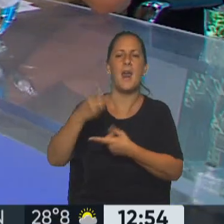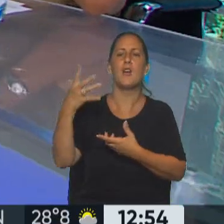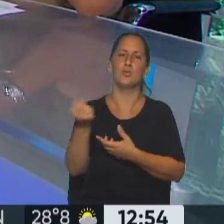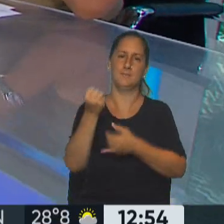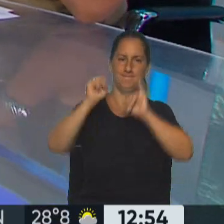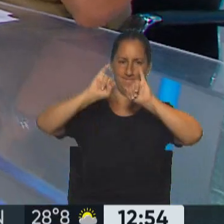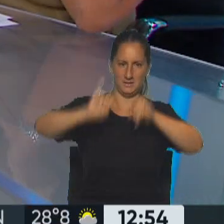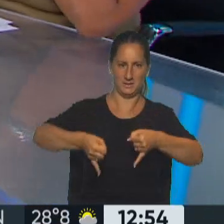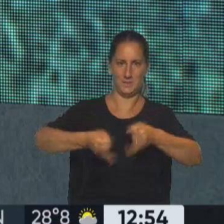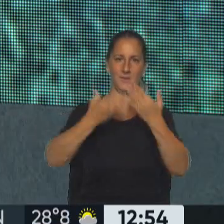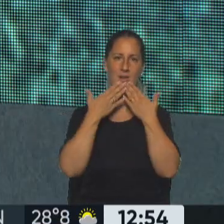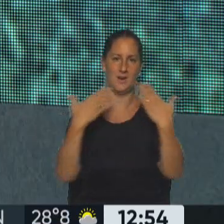consentimiento. Gracias, Sandra. Gracias.